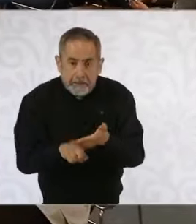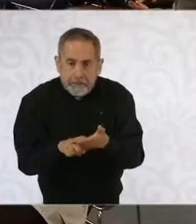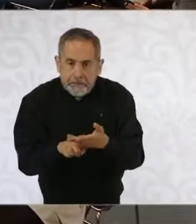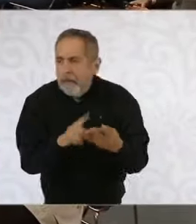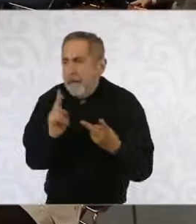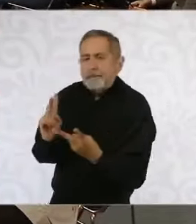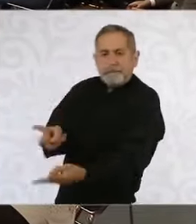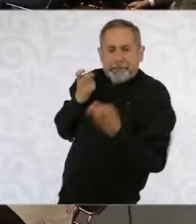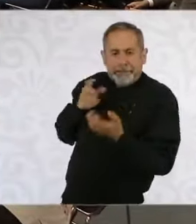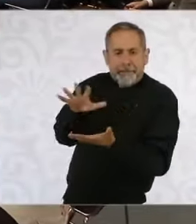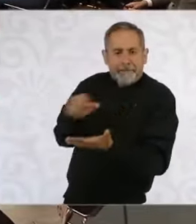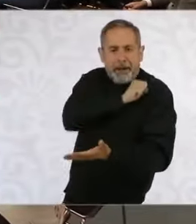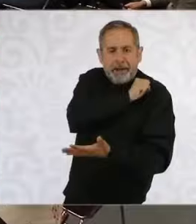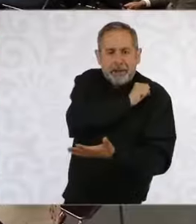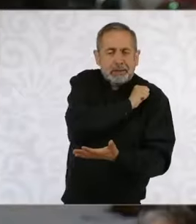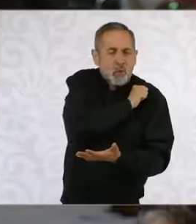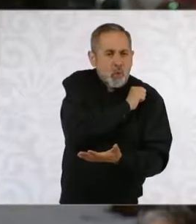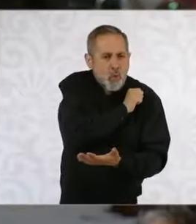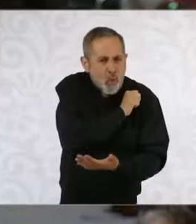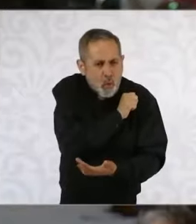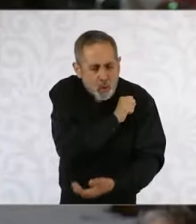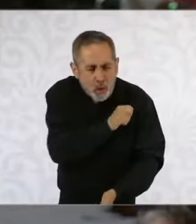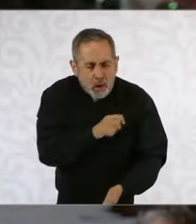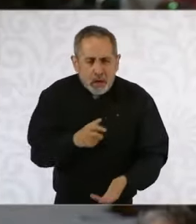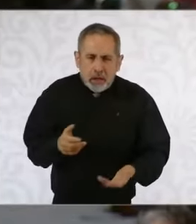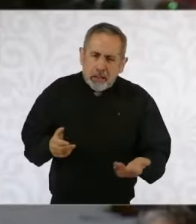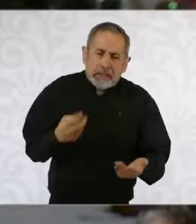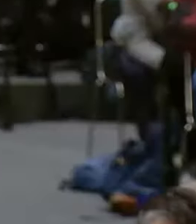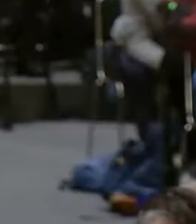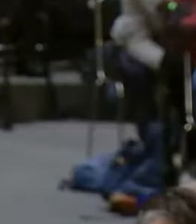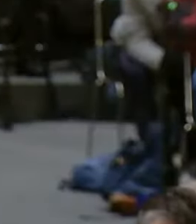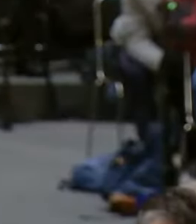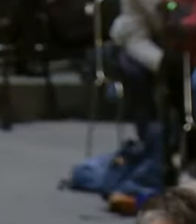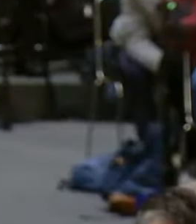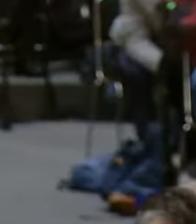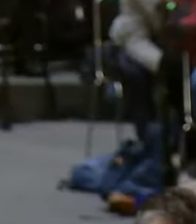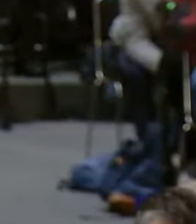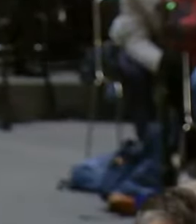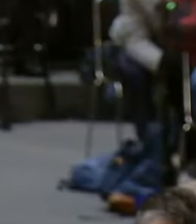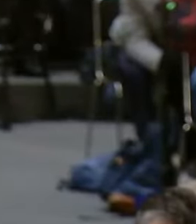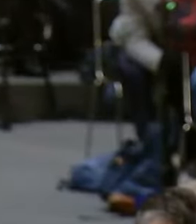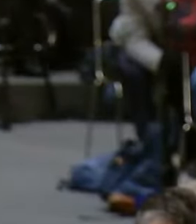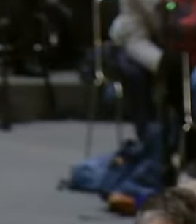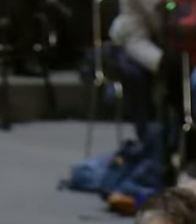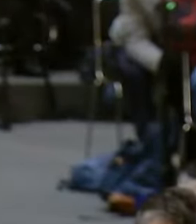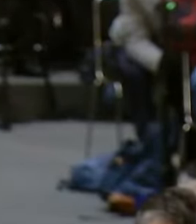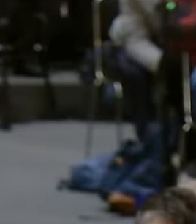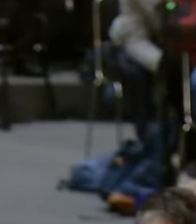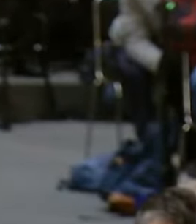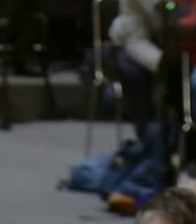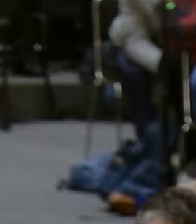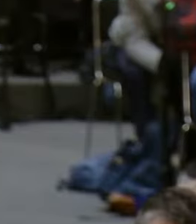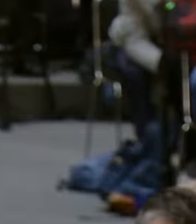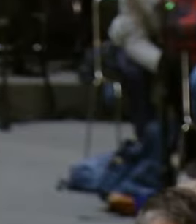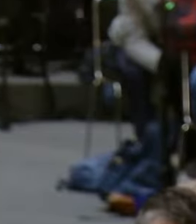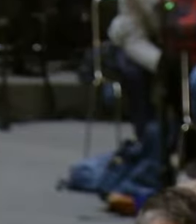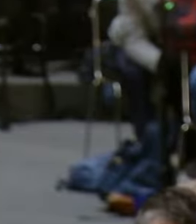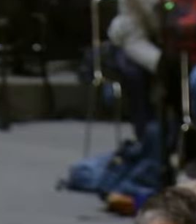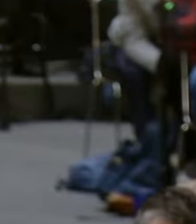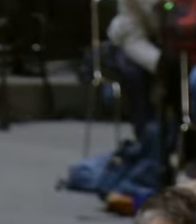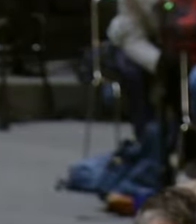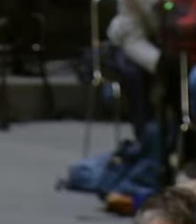cantidad que les están mencionando. En ese sentido, presidenta, y ante esta denuncia y llamado, ¿podrían